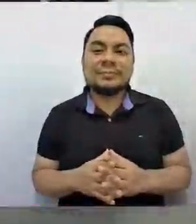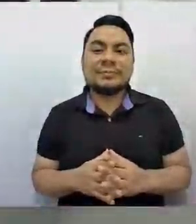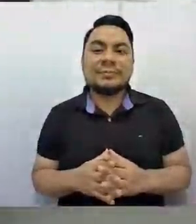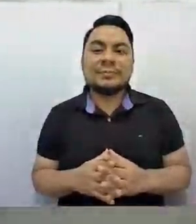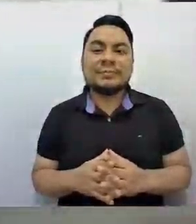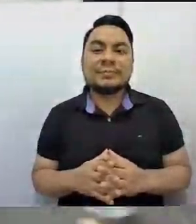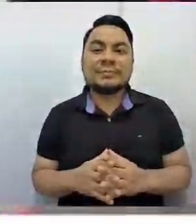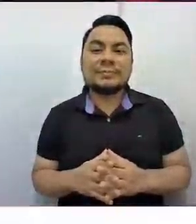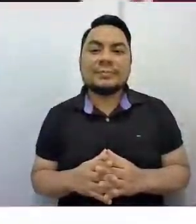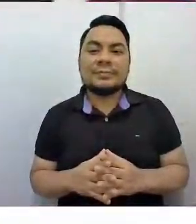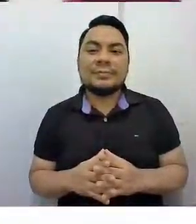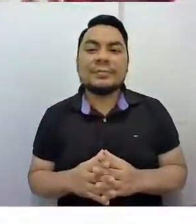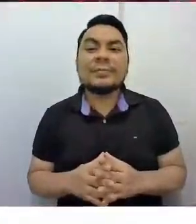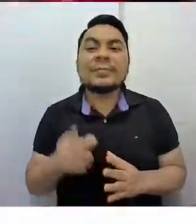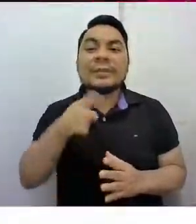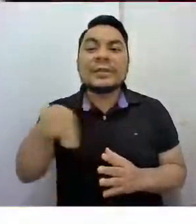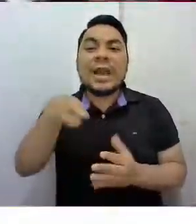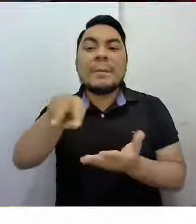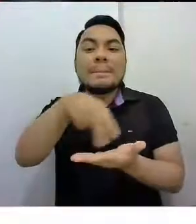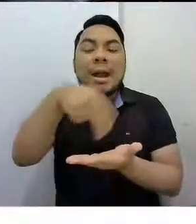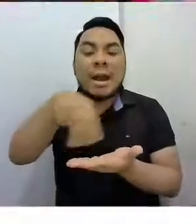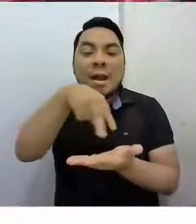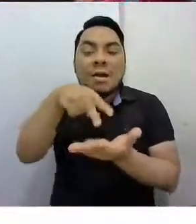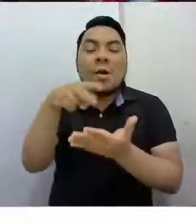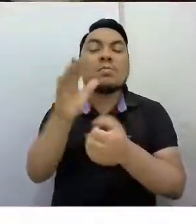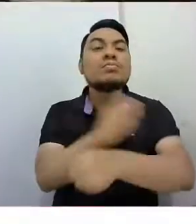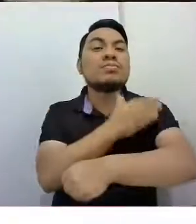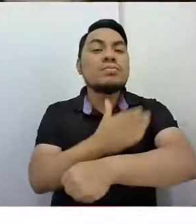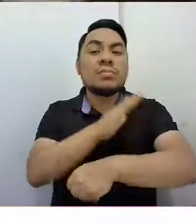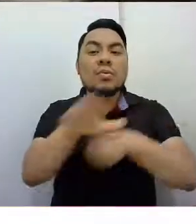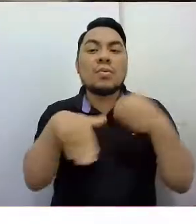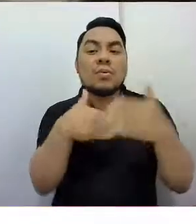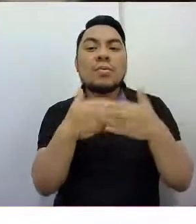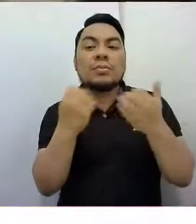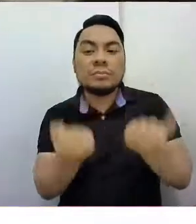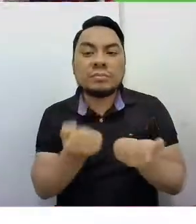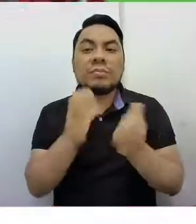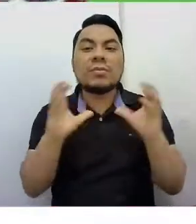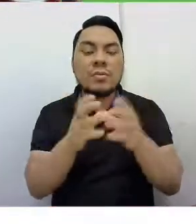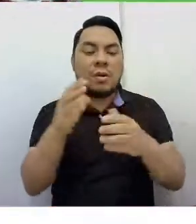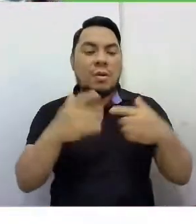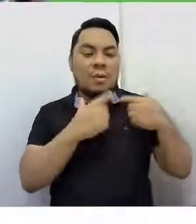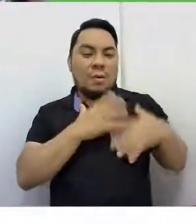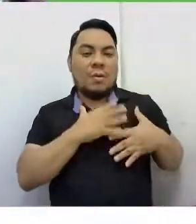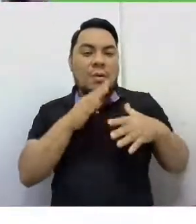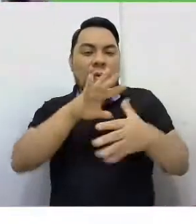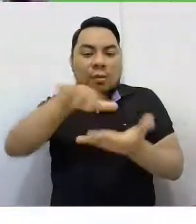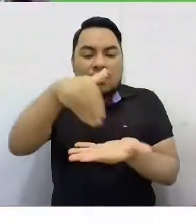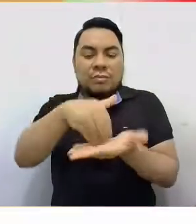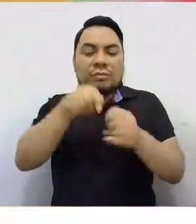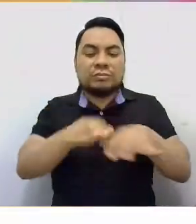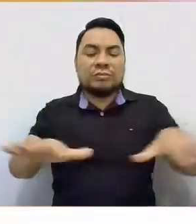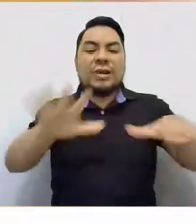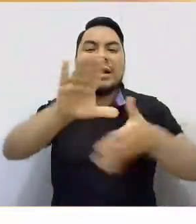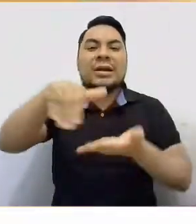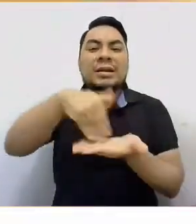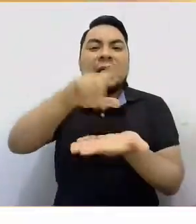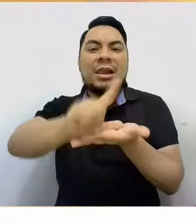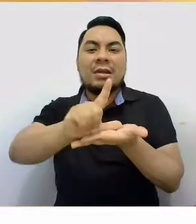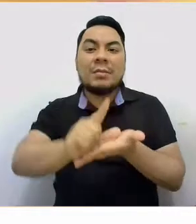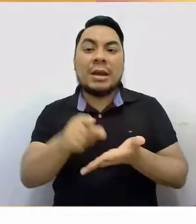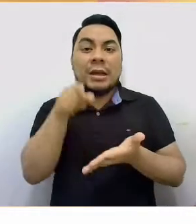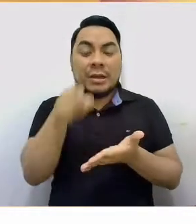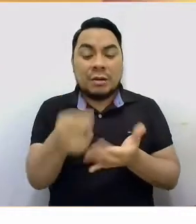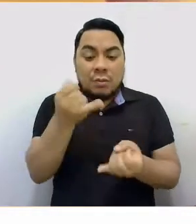Los bailes y la música folclórica se apoderaron del corazón del Centro Histórico de Lima. El último domingo se realizó el